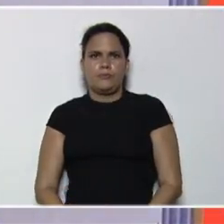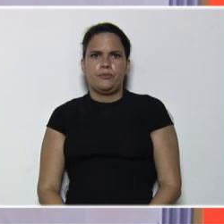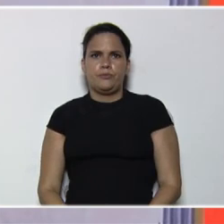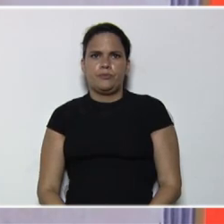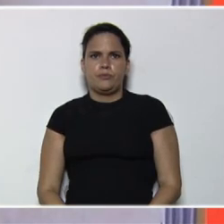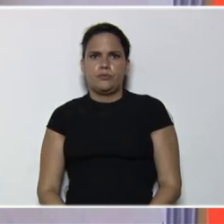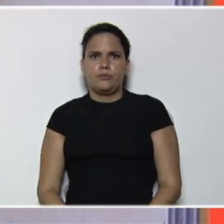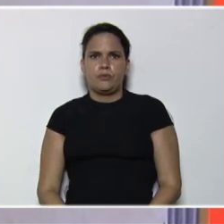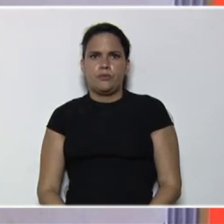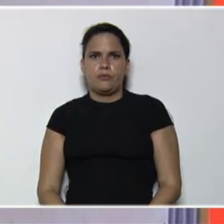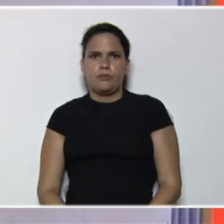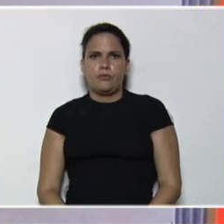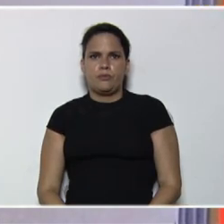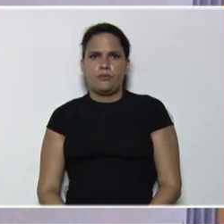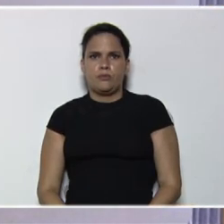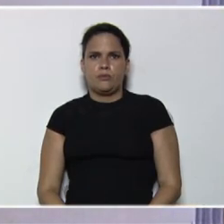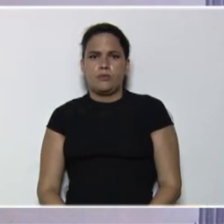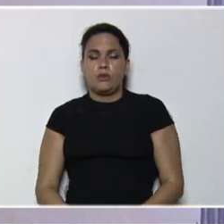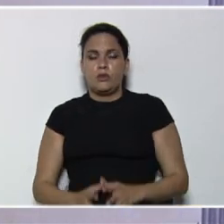todo eso, sobre,